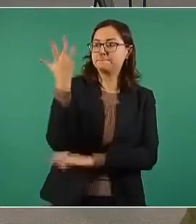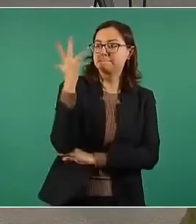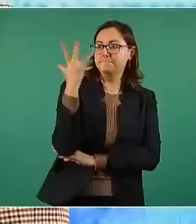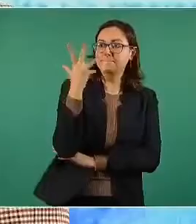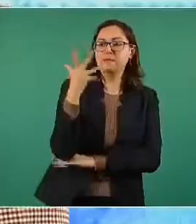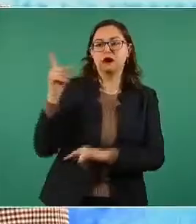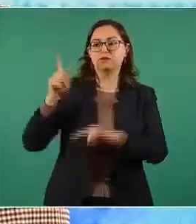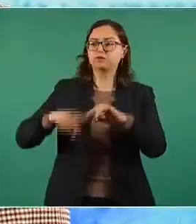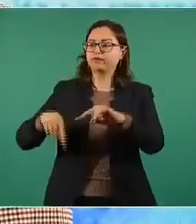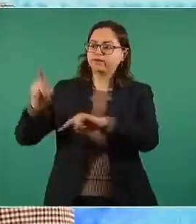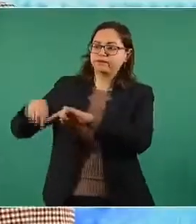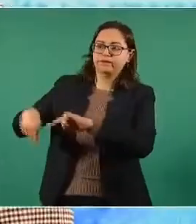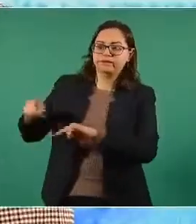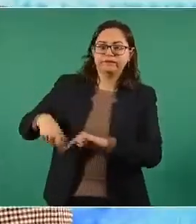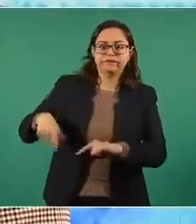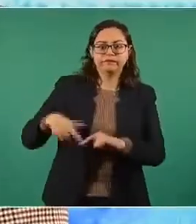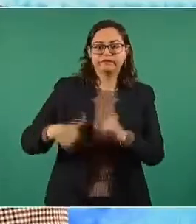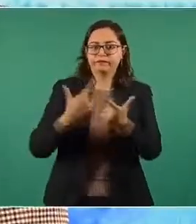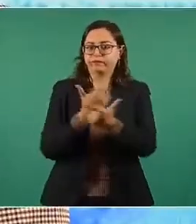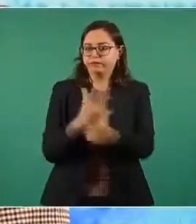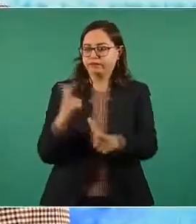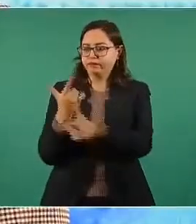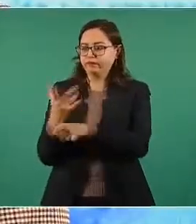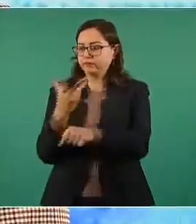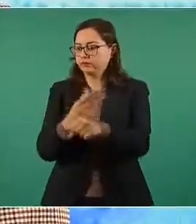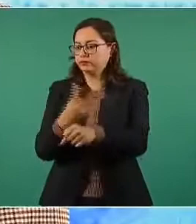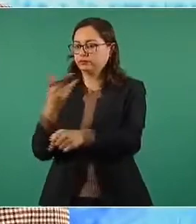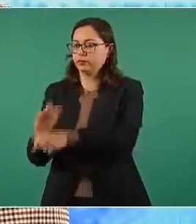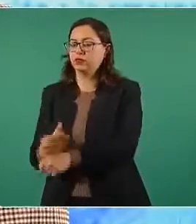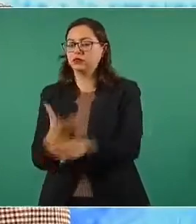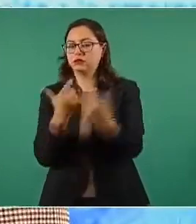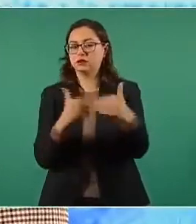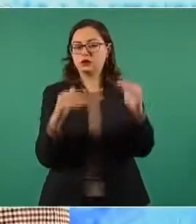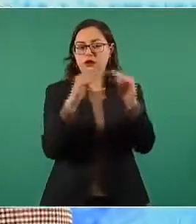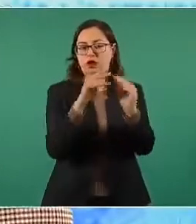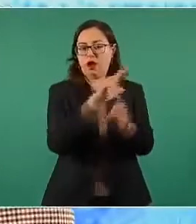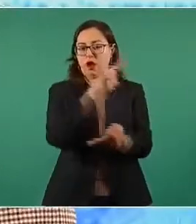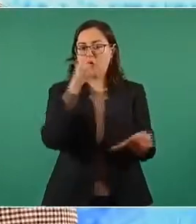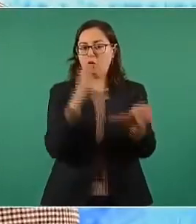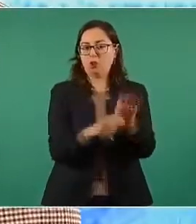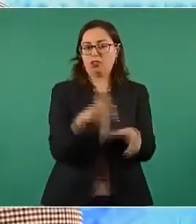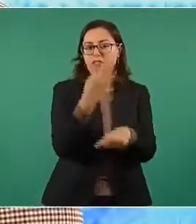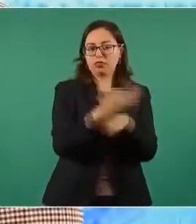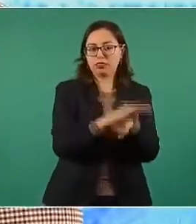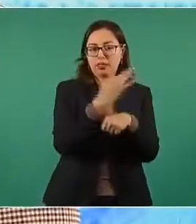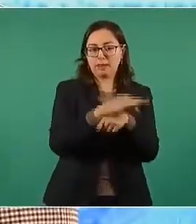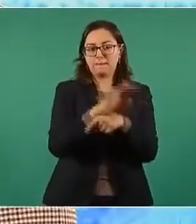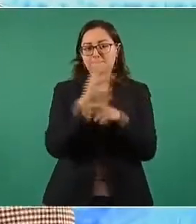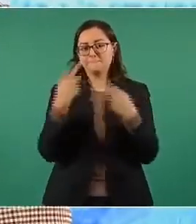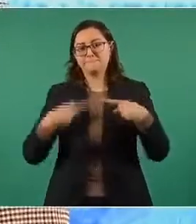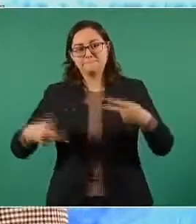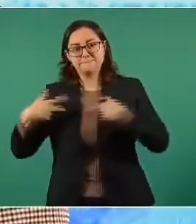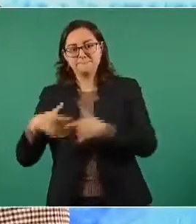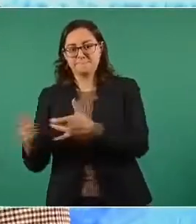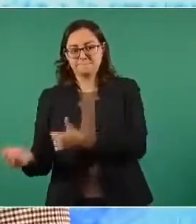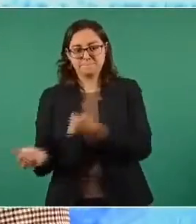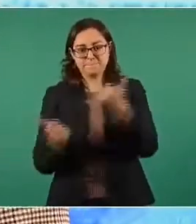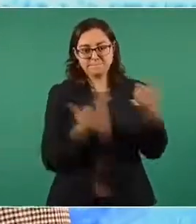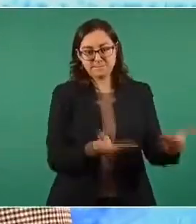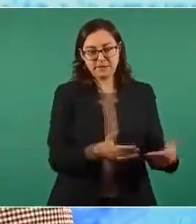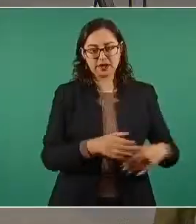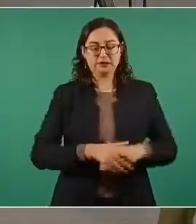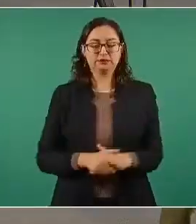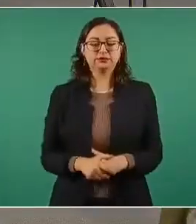liberación de vialidades, se habilitaron refugios temporales y la evacuación de personas. En lo que